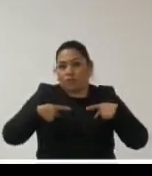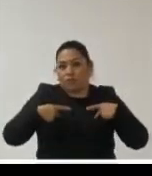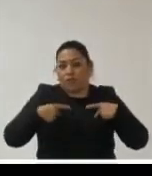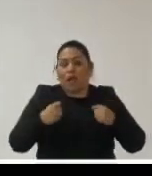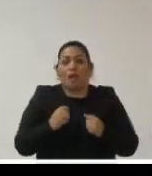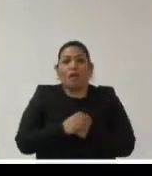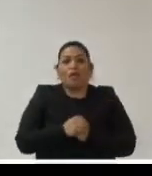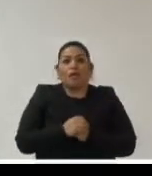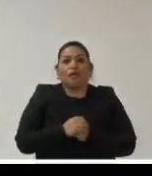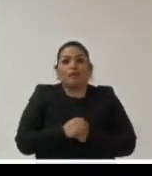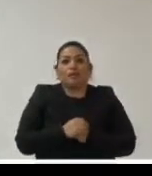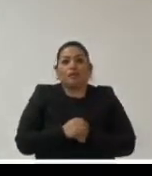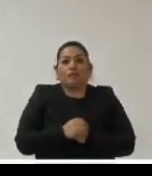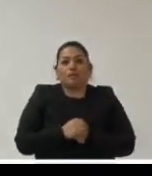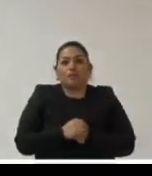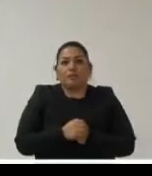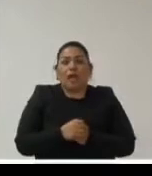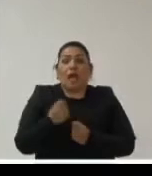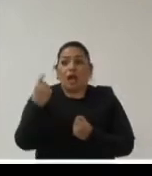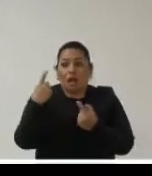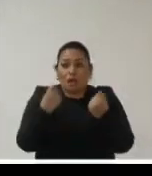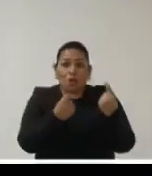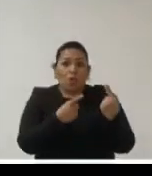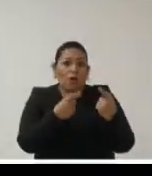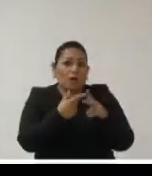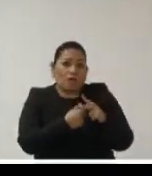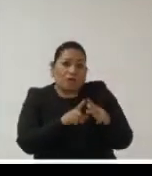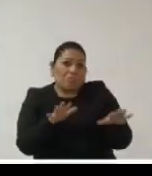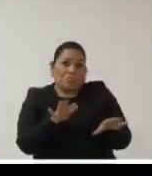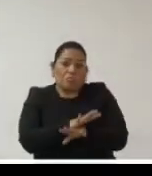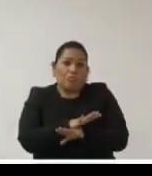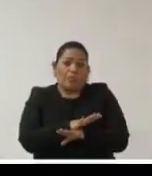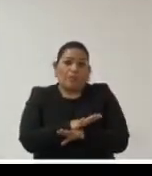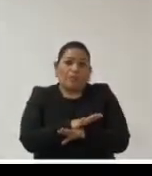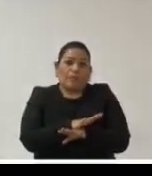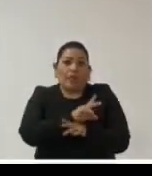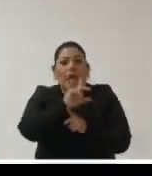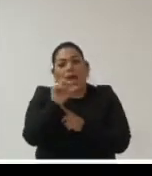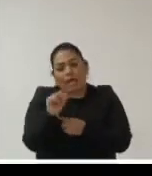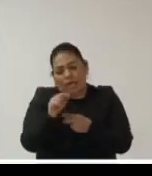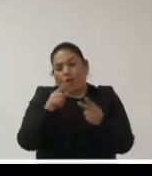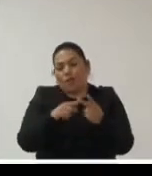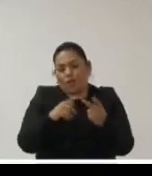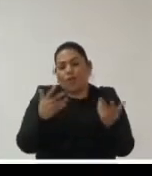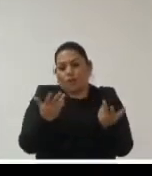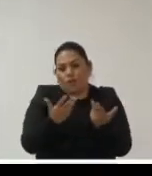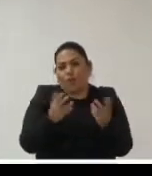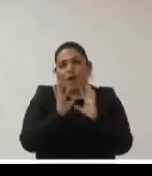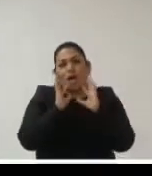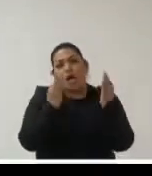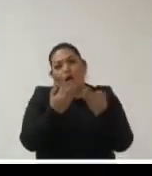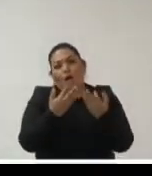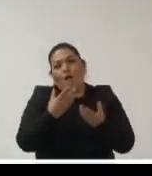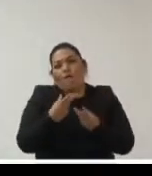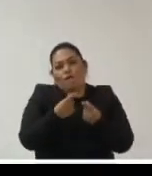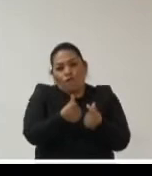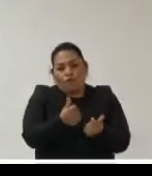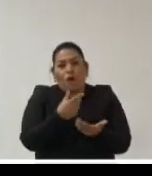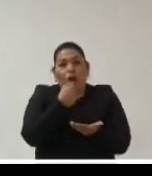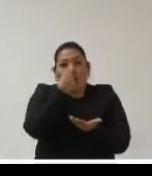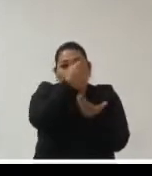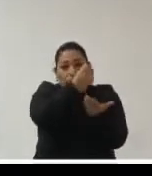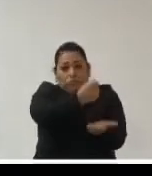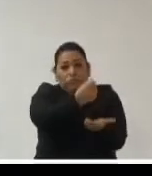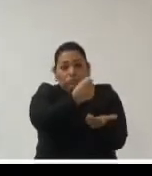hubo observaciones que hizo finalmente cambiar esa iniciativa luego hicimos también plataformas de gasto público COVID a propósito